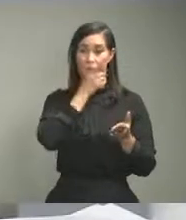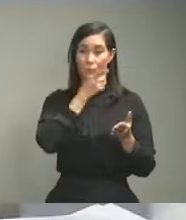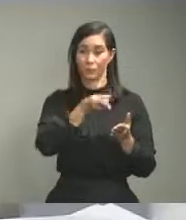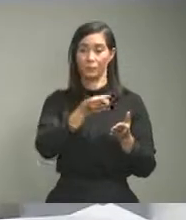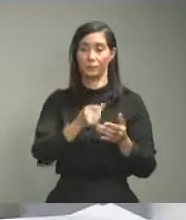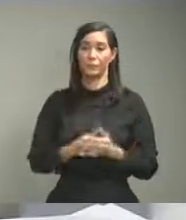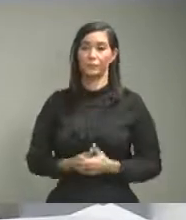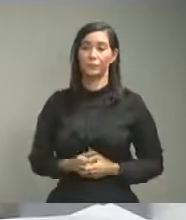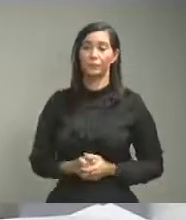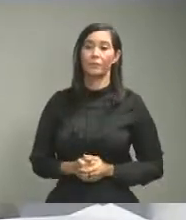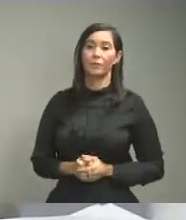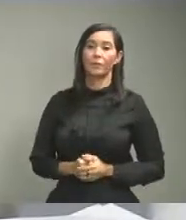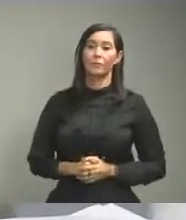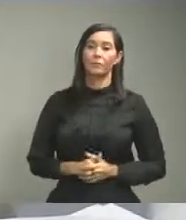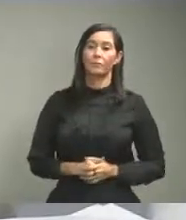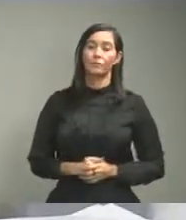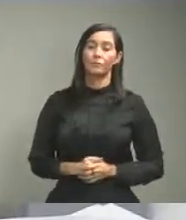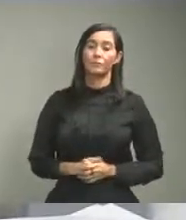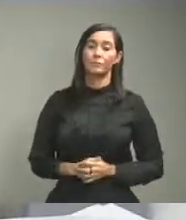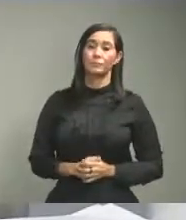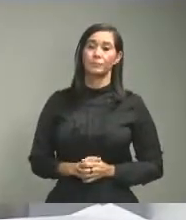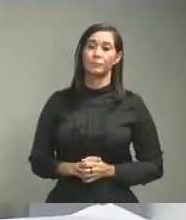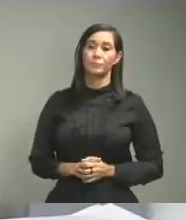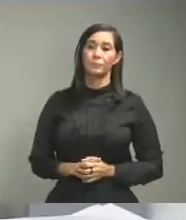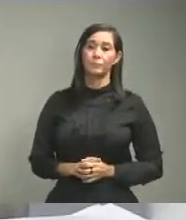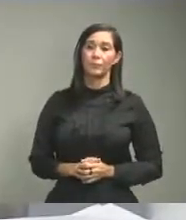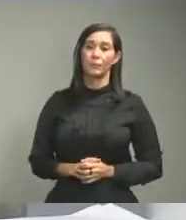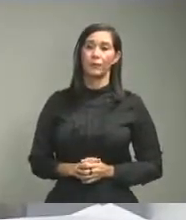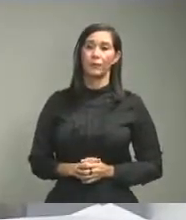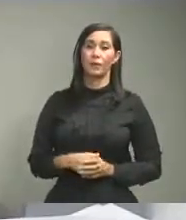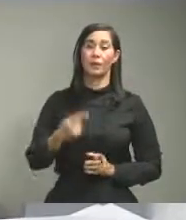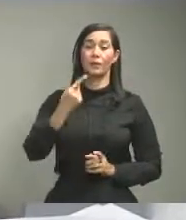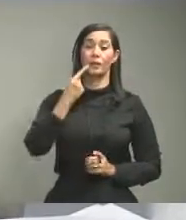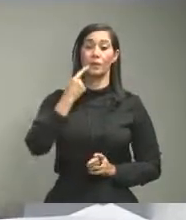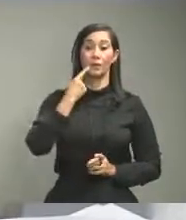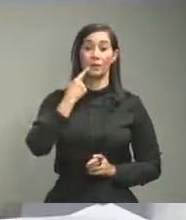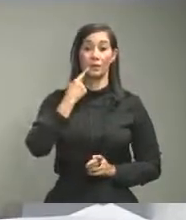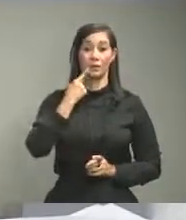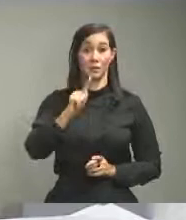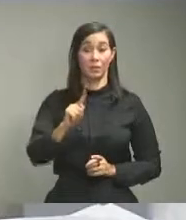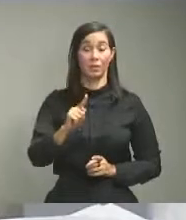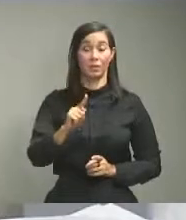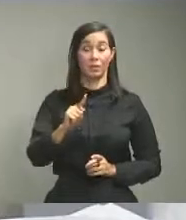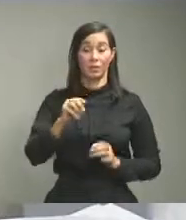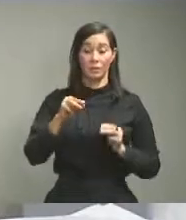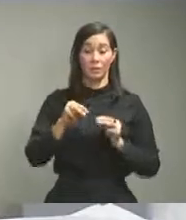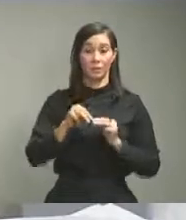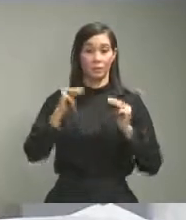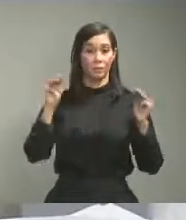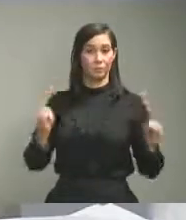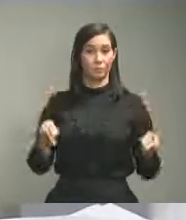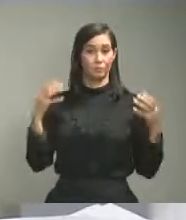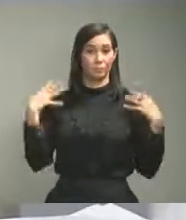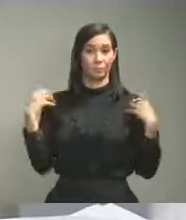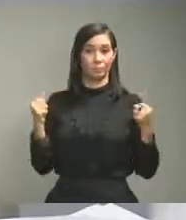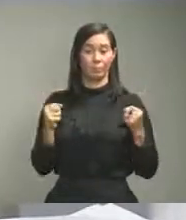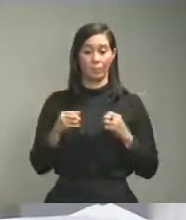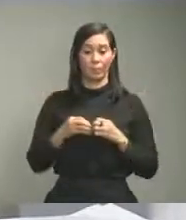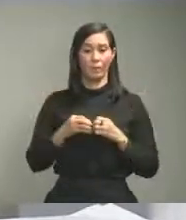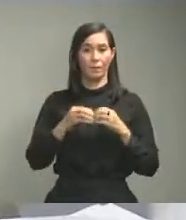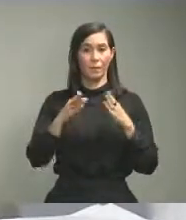Con relación a las recomendaciones el Ministerio de Salud Pública